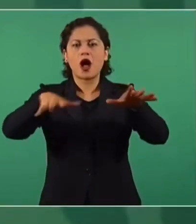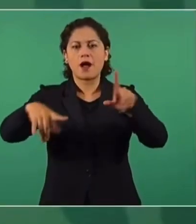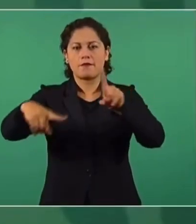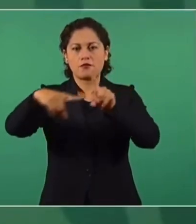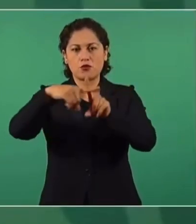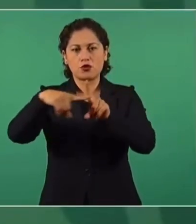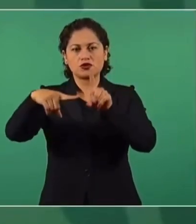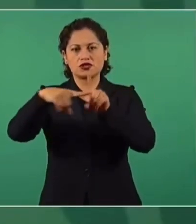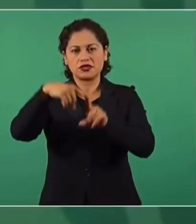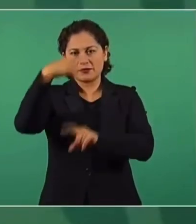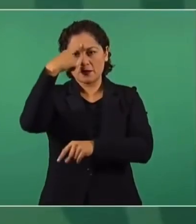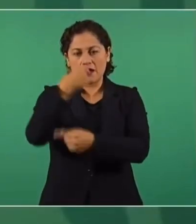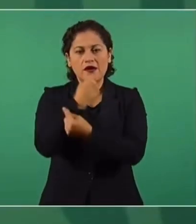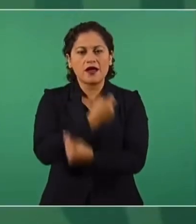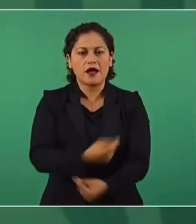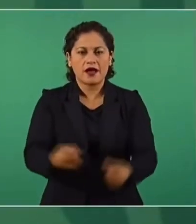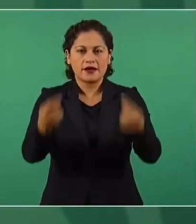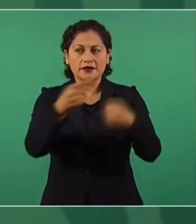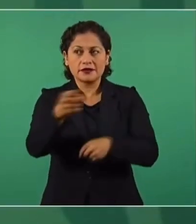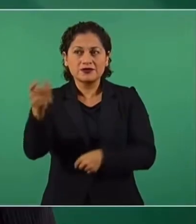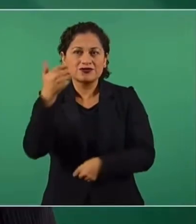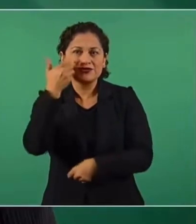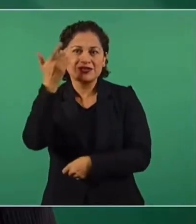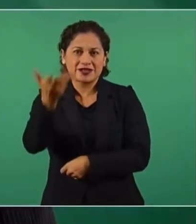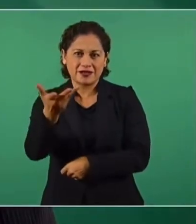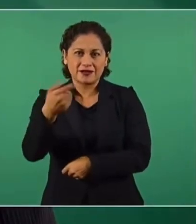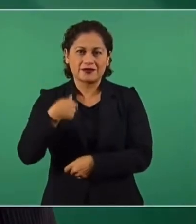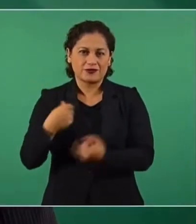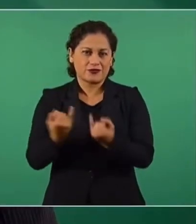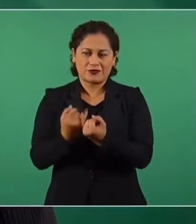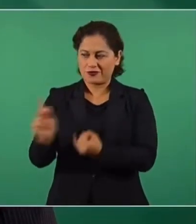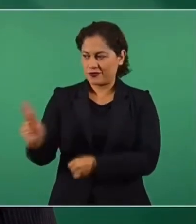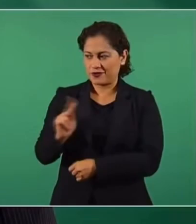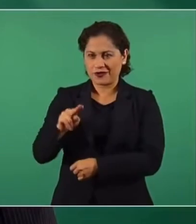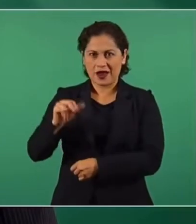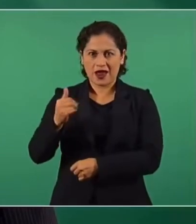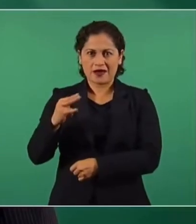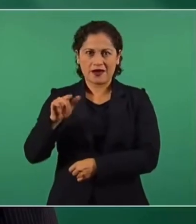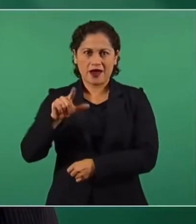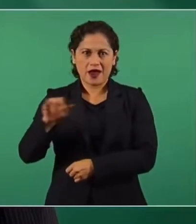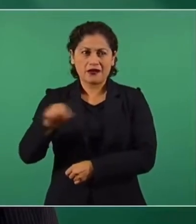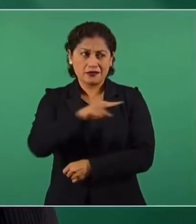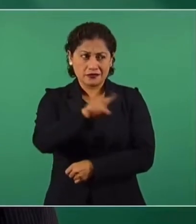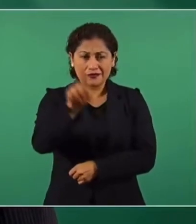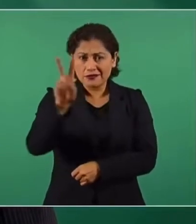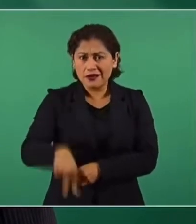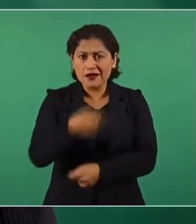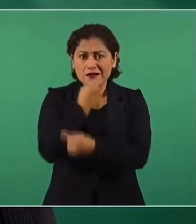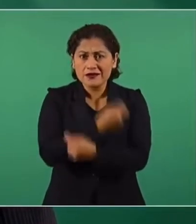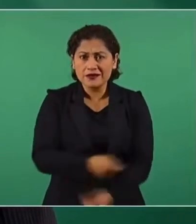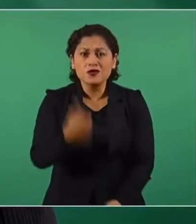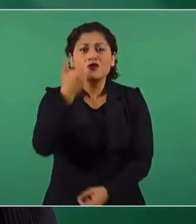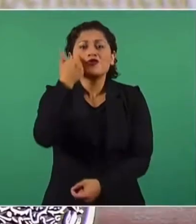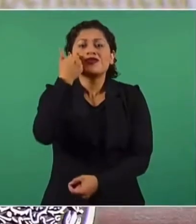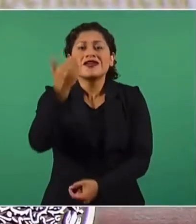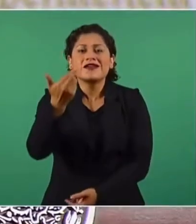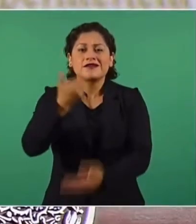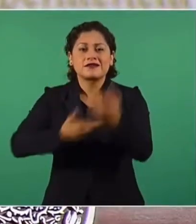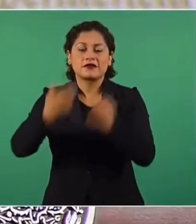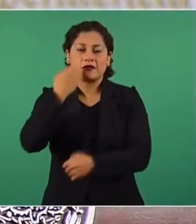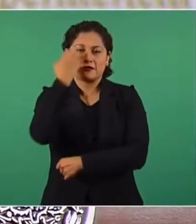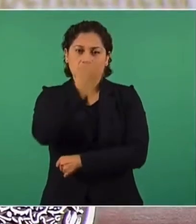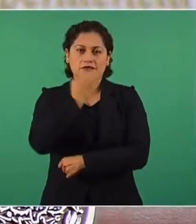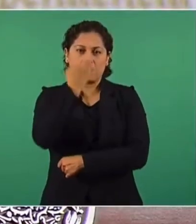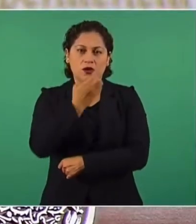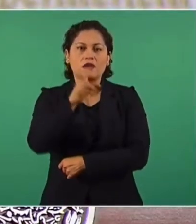escuchar y yo coincido con la compañera de Nayeli, de verdad los niños quieren regresar. Hubo una entrevista que me pareció muy interesante y yo digo, los niños